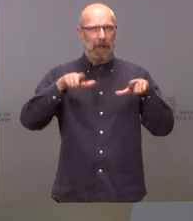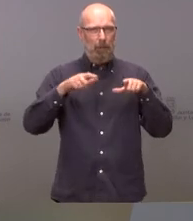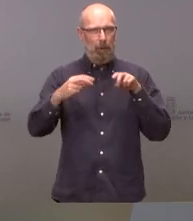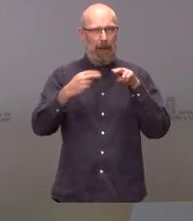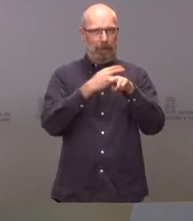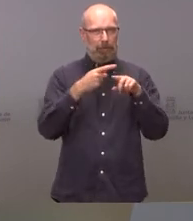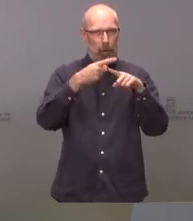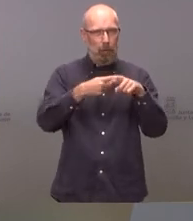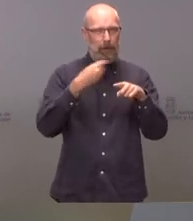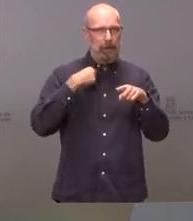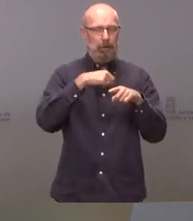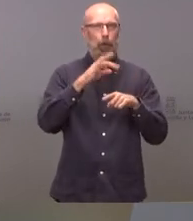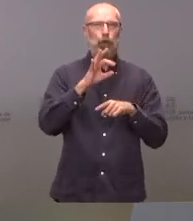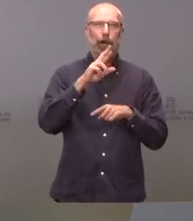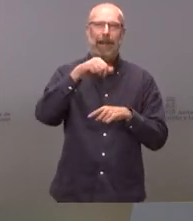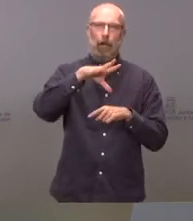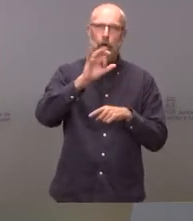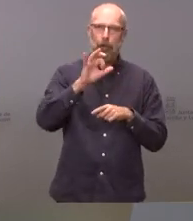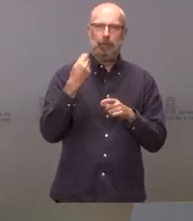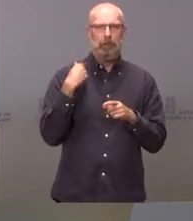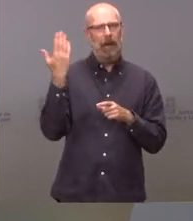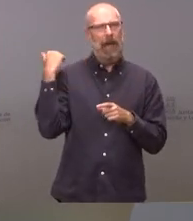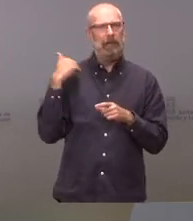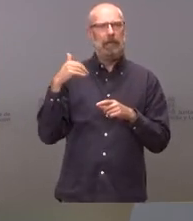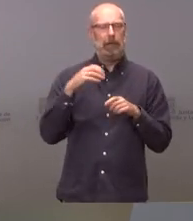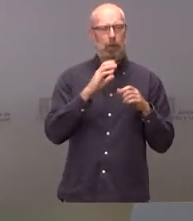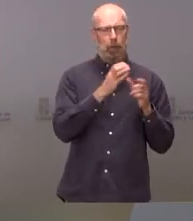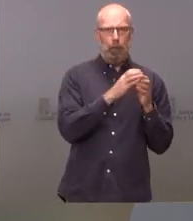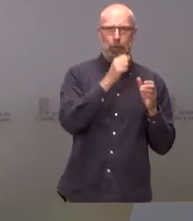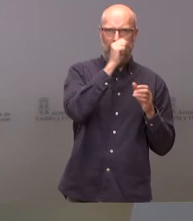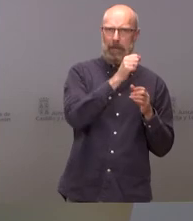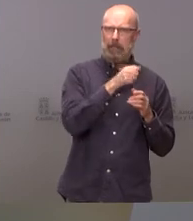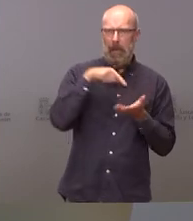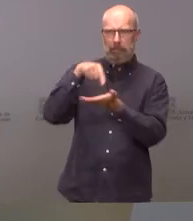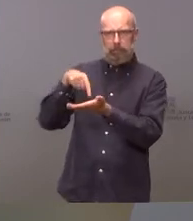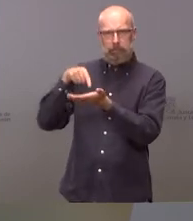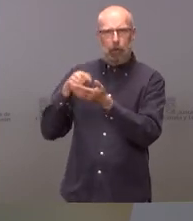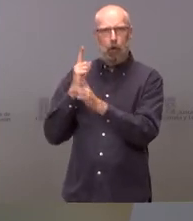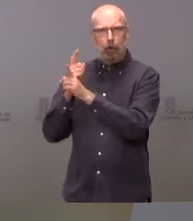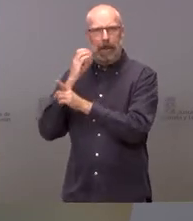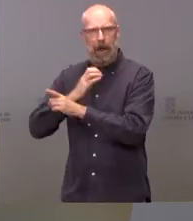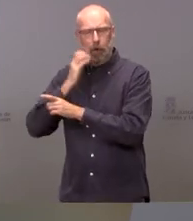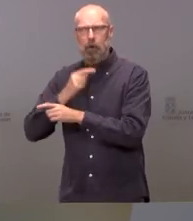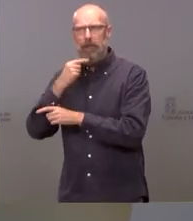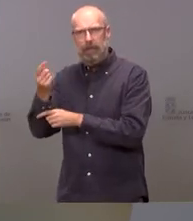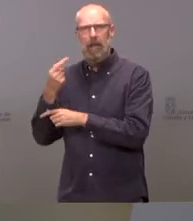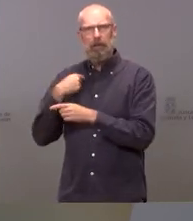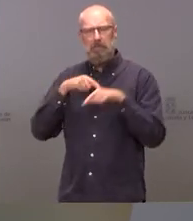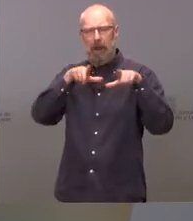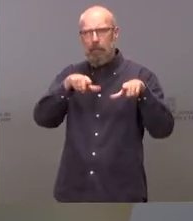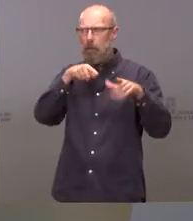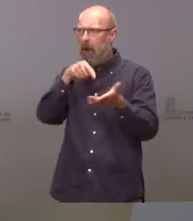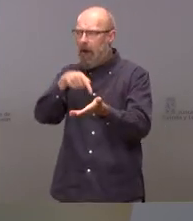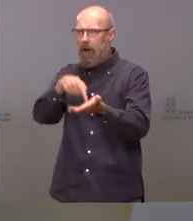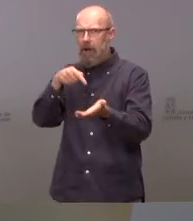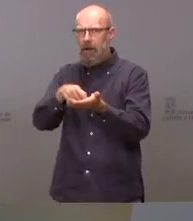cuando estaba el Partido Socialista en la oposición al gobierno de España del Partido Popular de Mariano Rajoy insistía mucho en esa plataforma de torneros esa